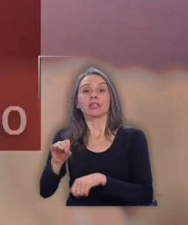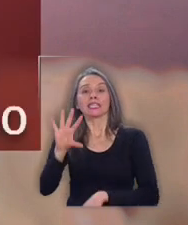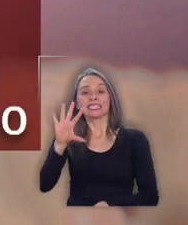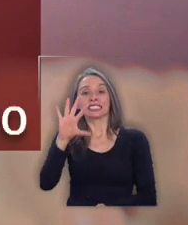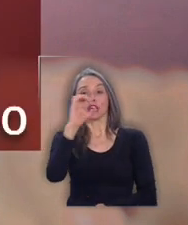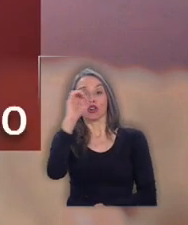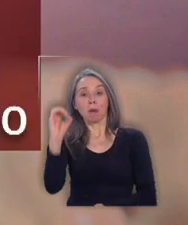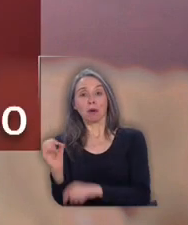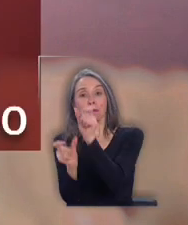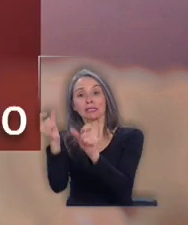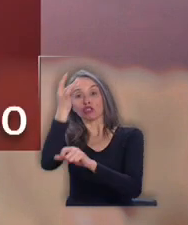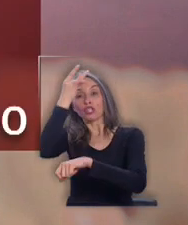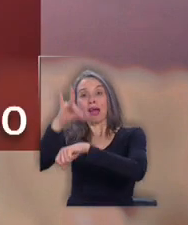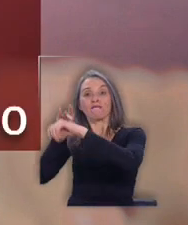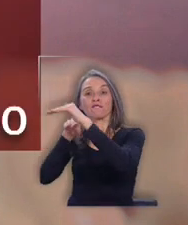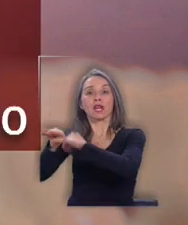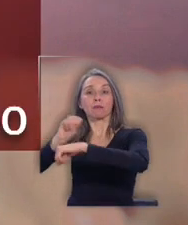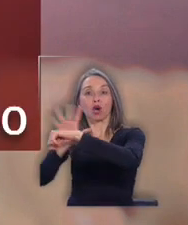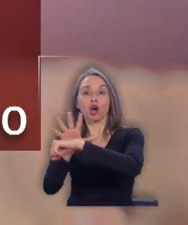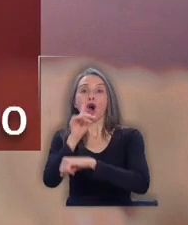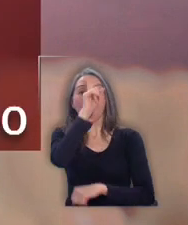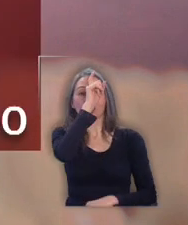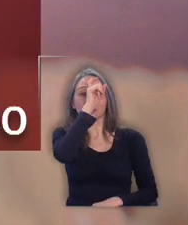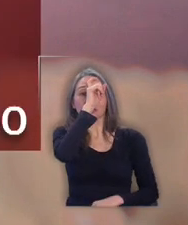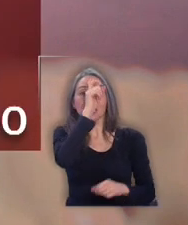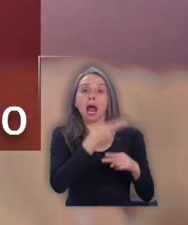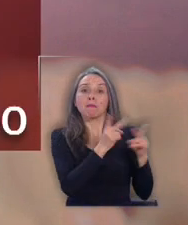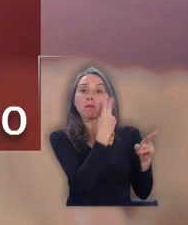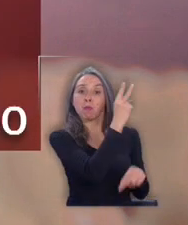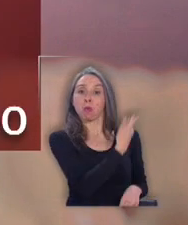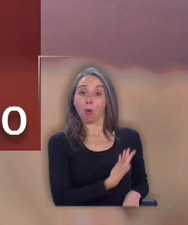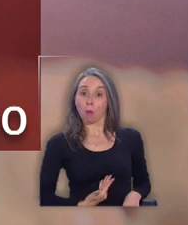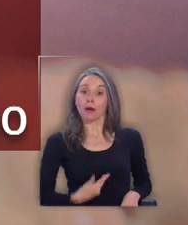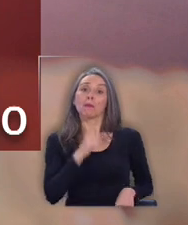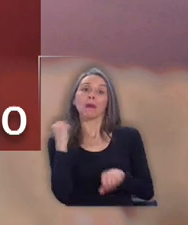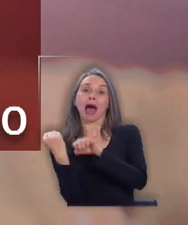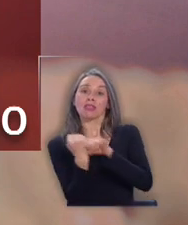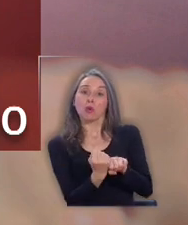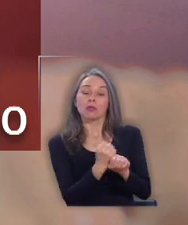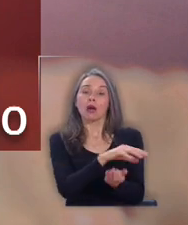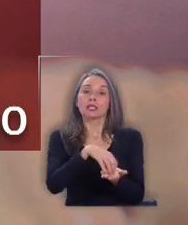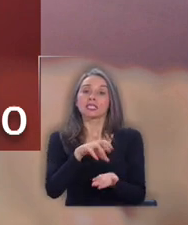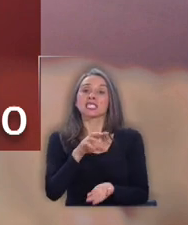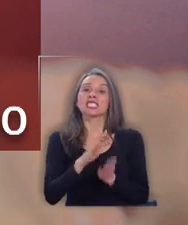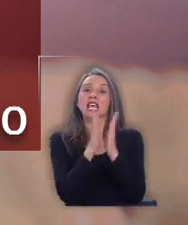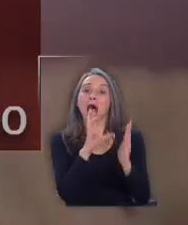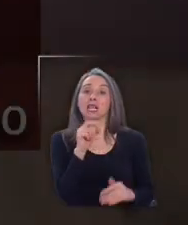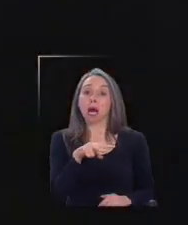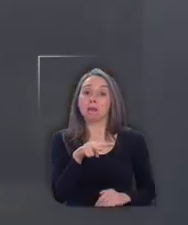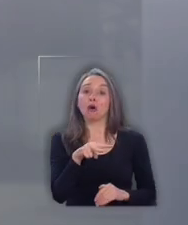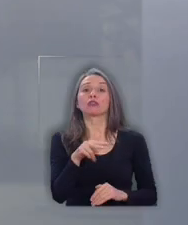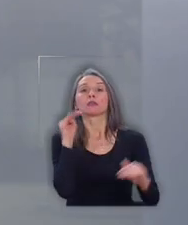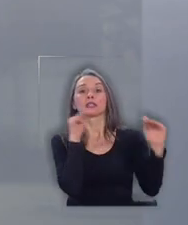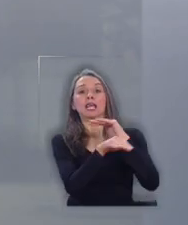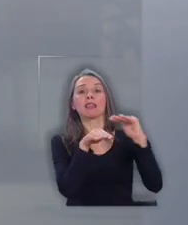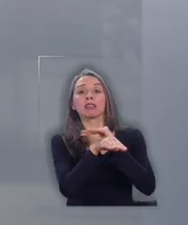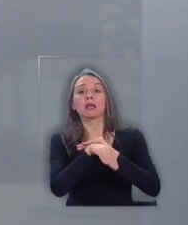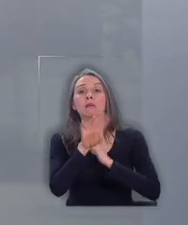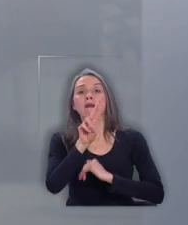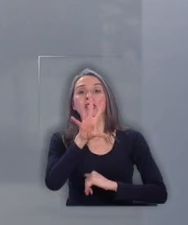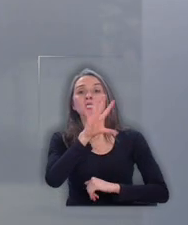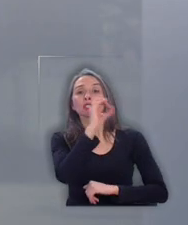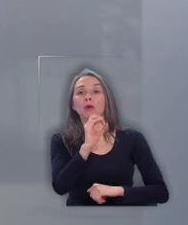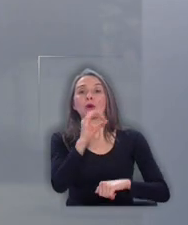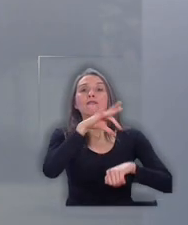5%, en el hospital Padre Hurtado de la comuna de San Ramón, superaría al 25%. Tenemos